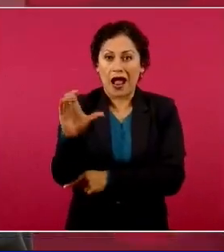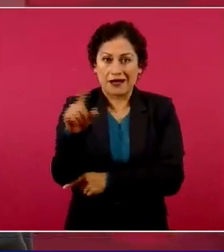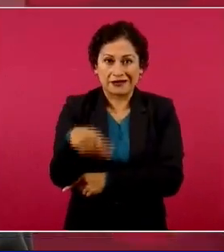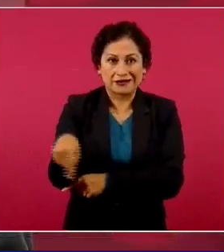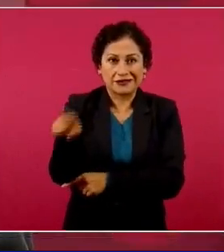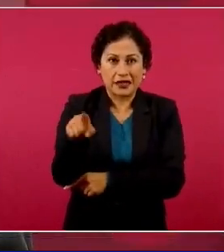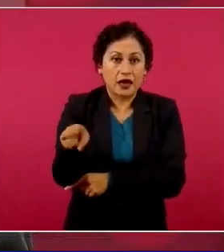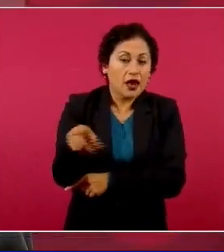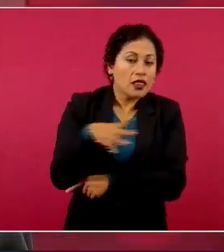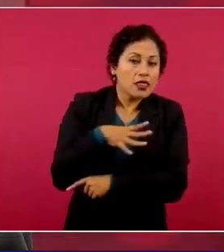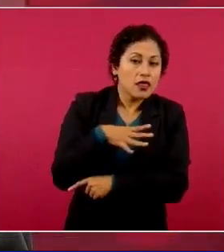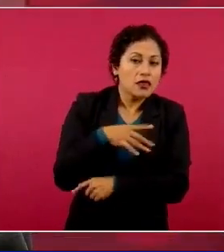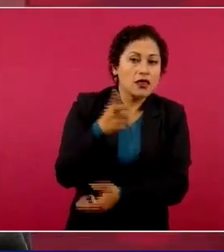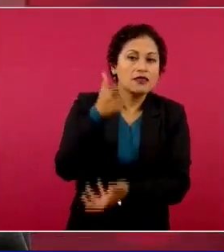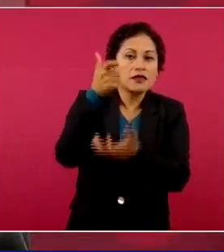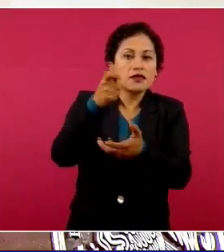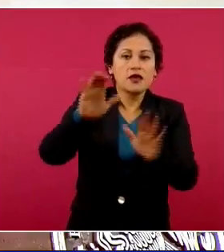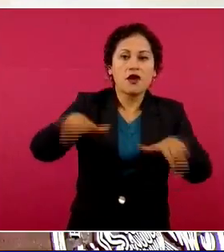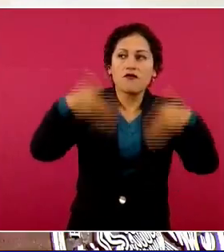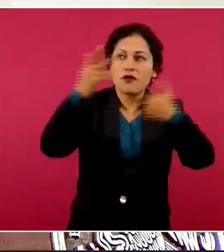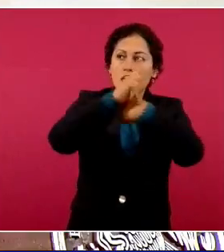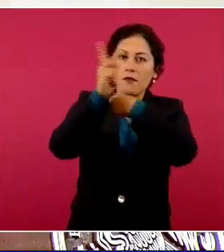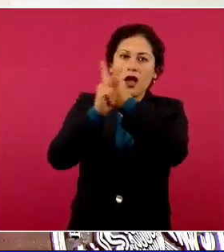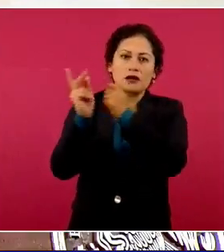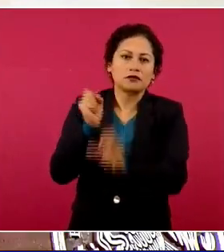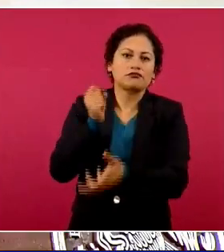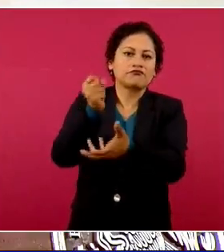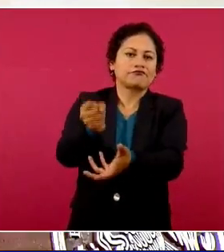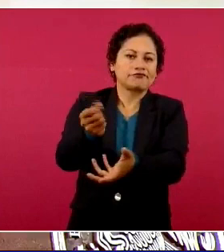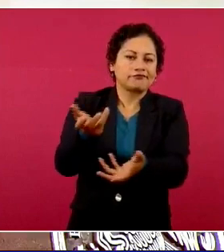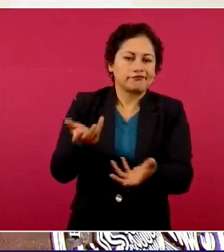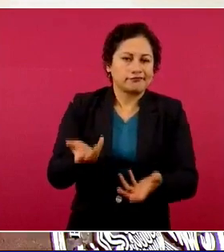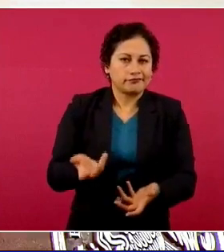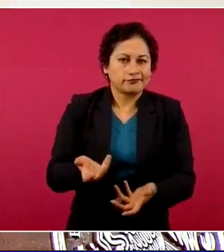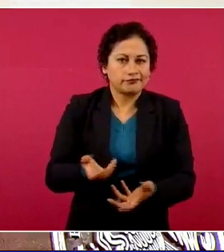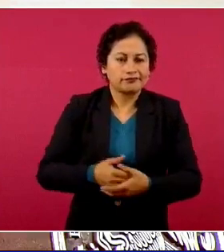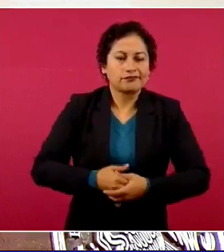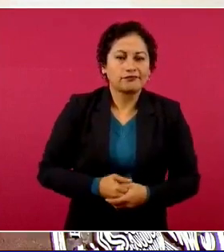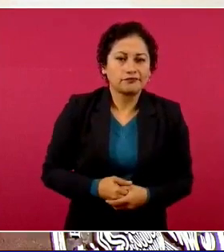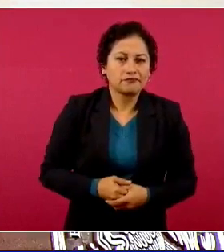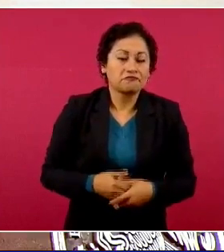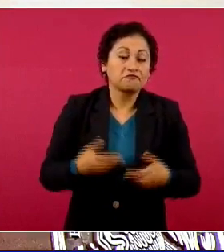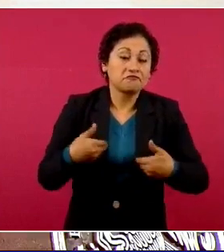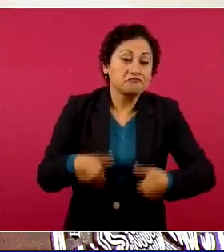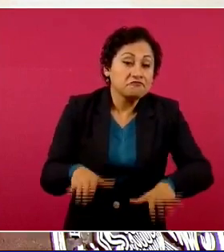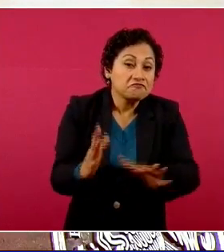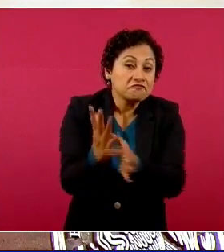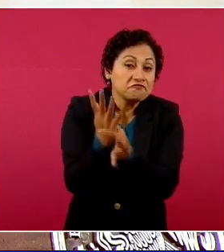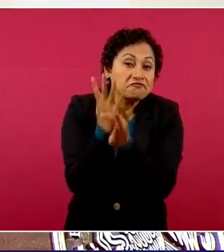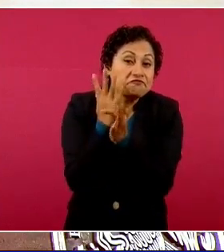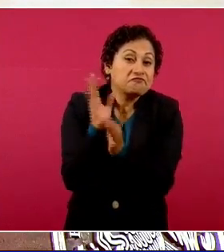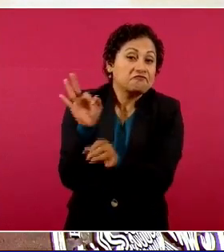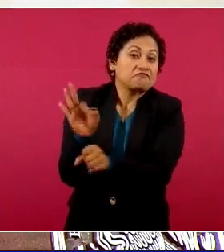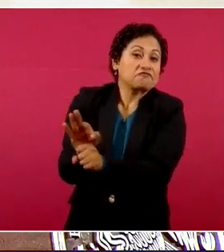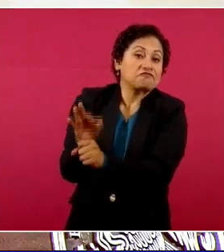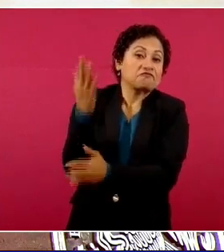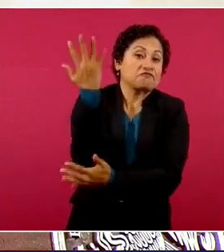por gobiernos extranjeros, pseudoambientalistas